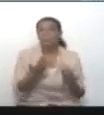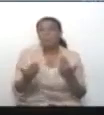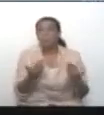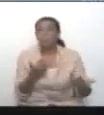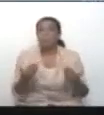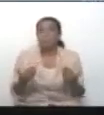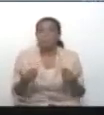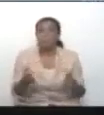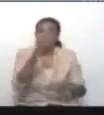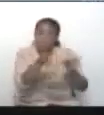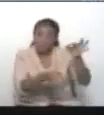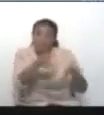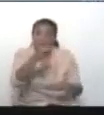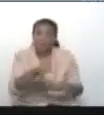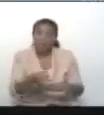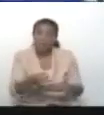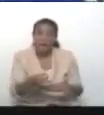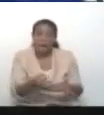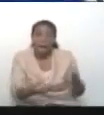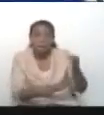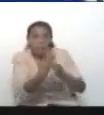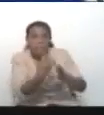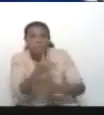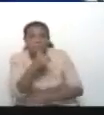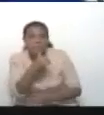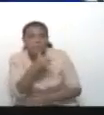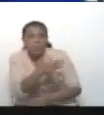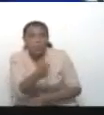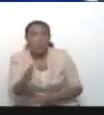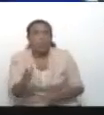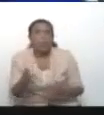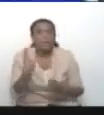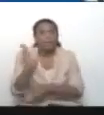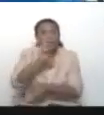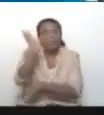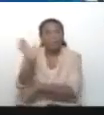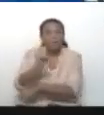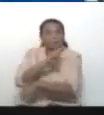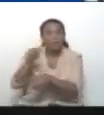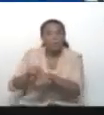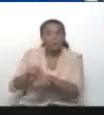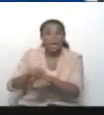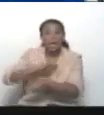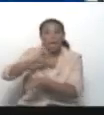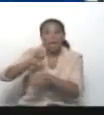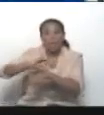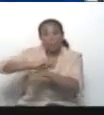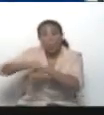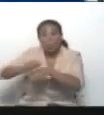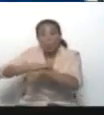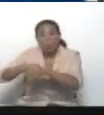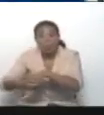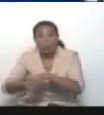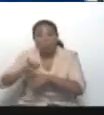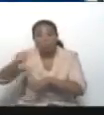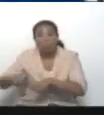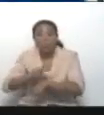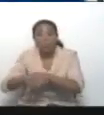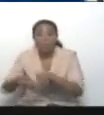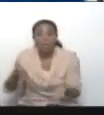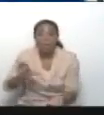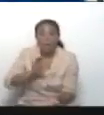por parte de la Fiscalía y por parte de la Asamblea Nacional, el doctor Jorge Rodríguez, que le he entregado los